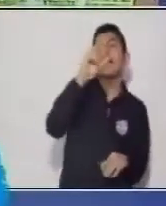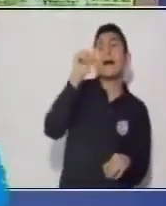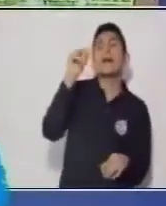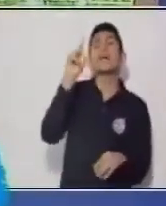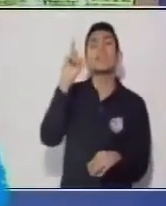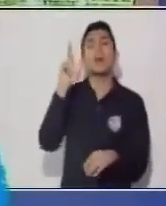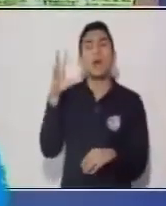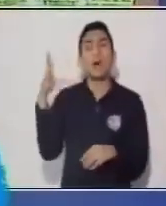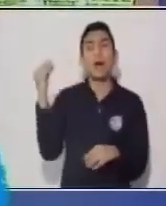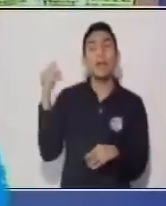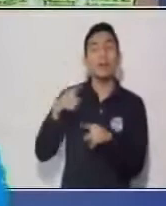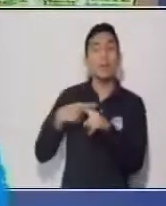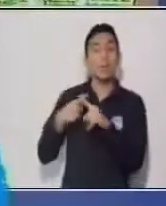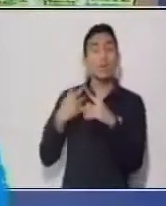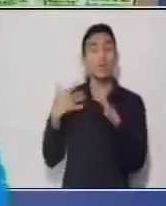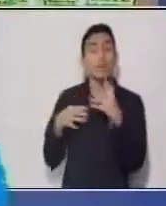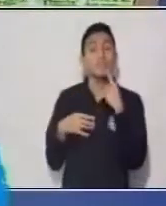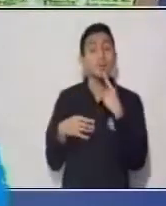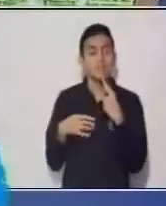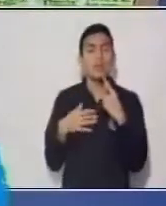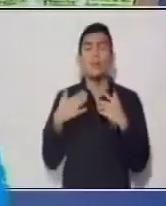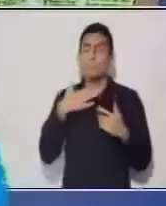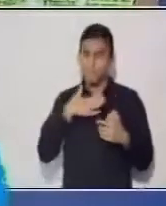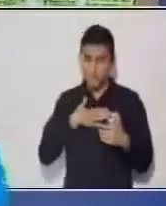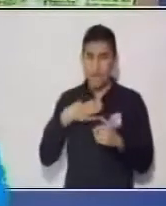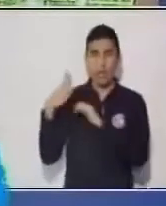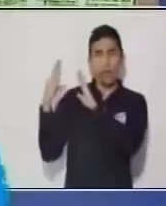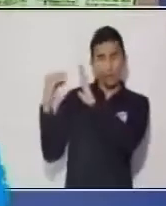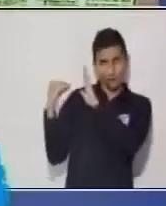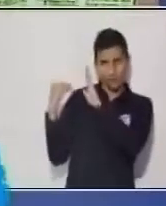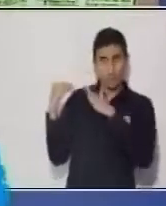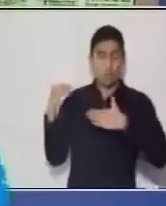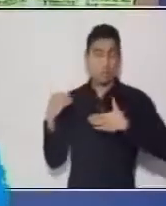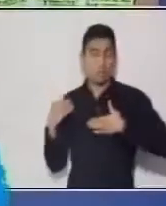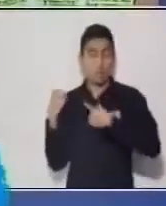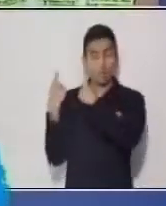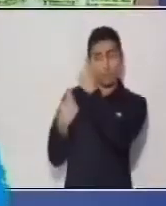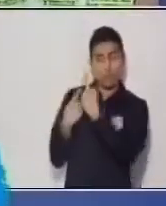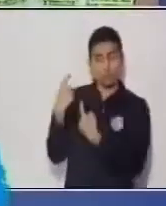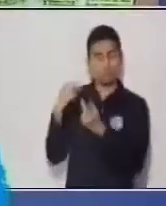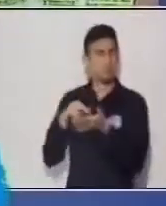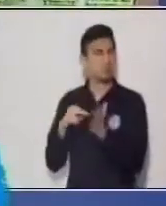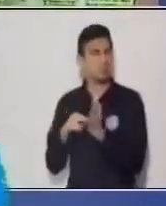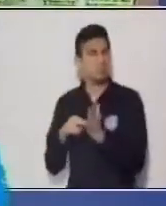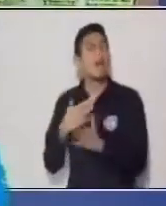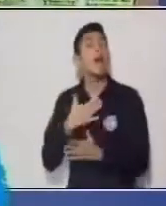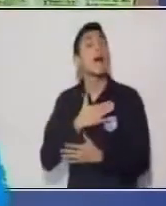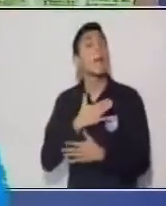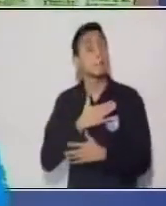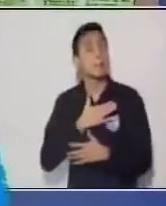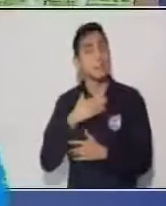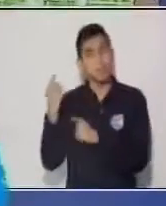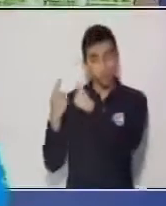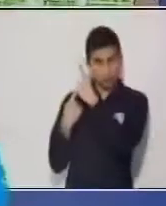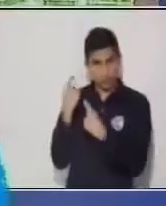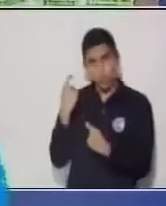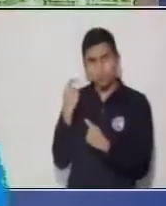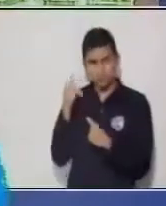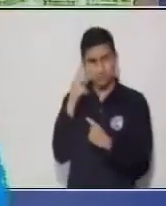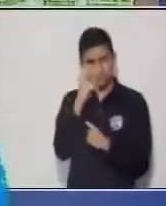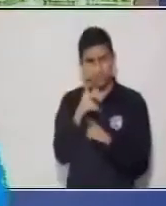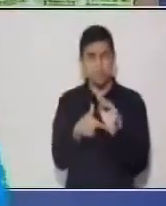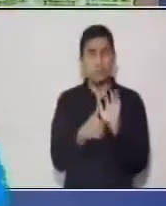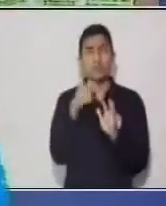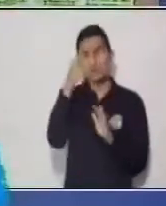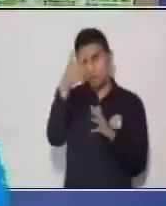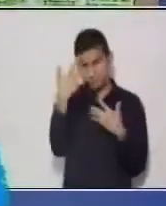está hablando cuando nos dice me confesó, me preguntó, o sea, a mí como narrador. Entonces, si